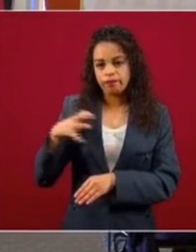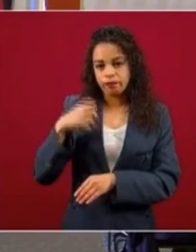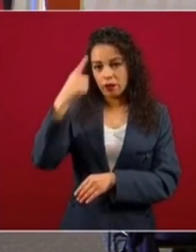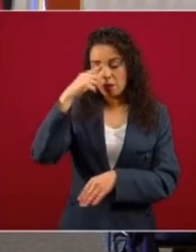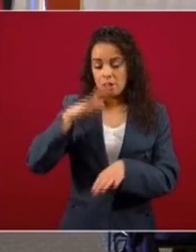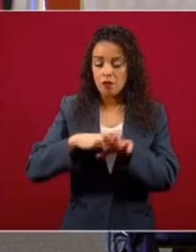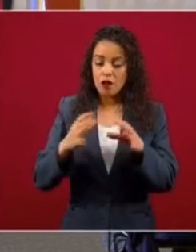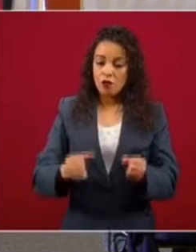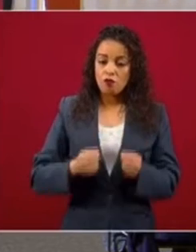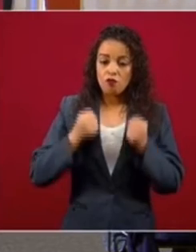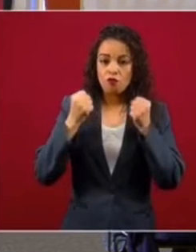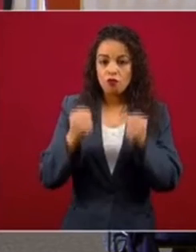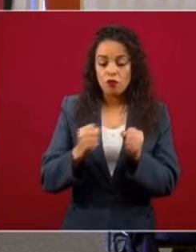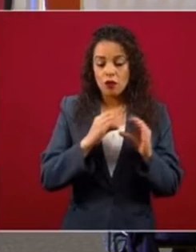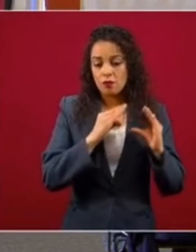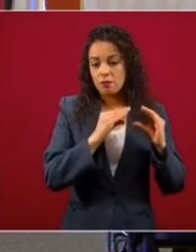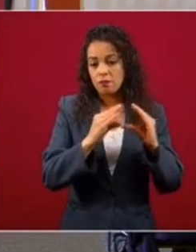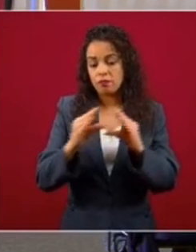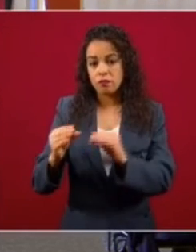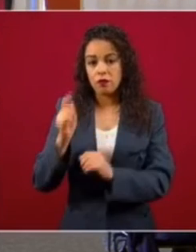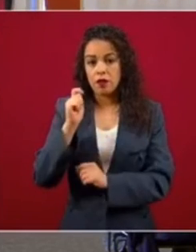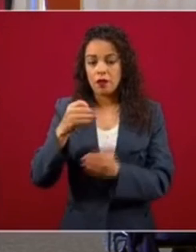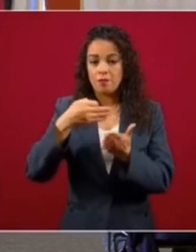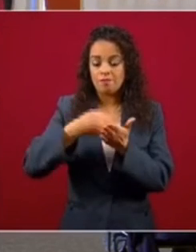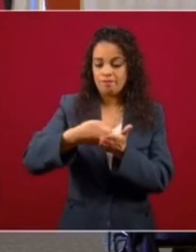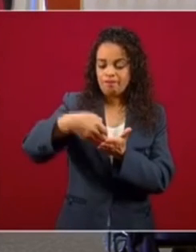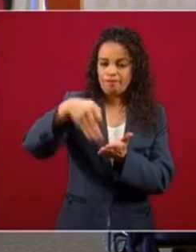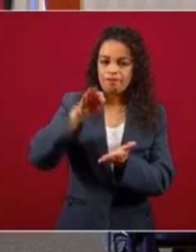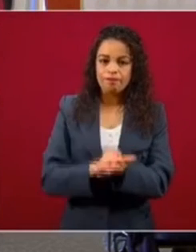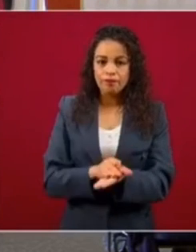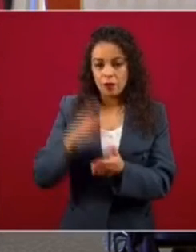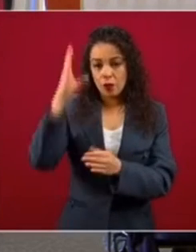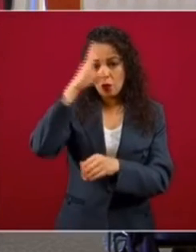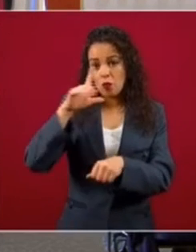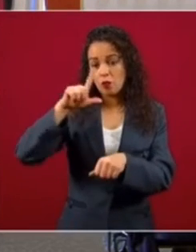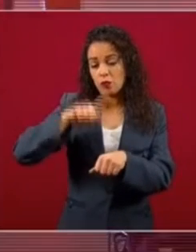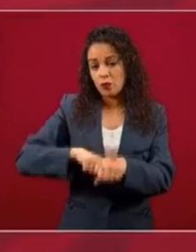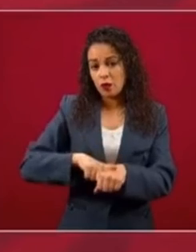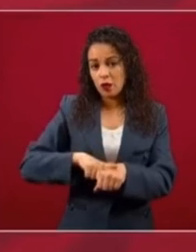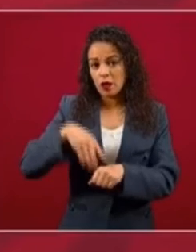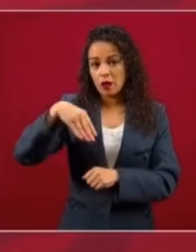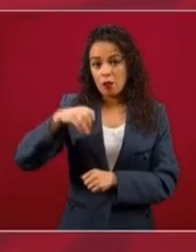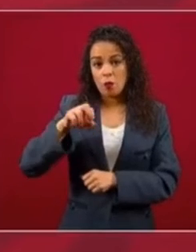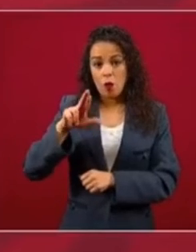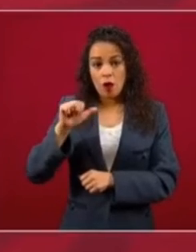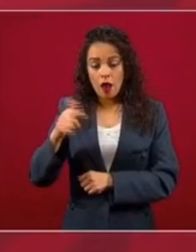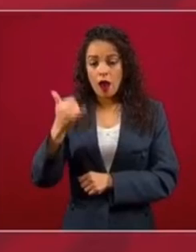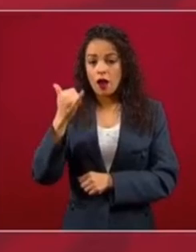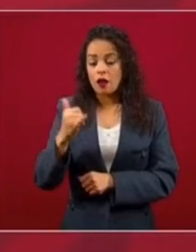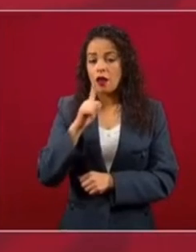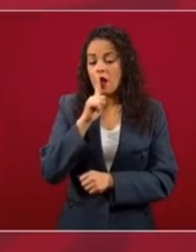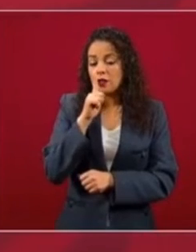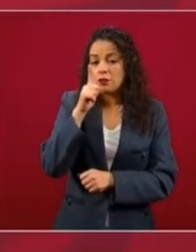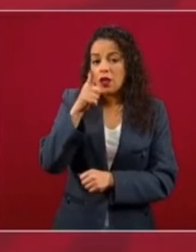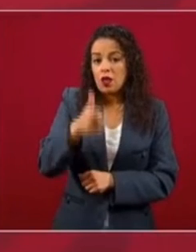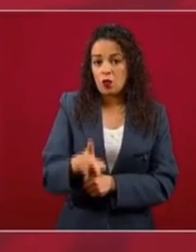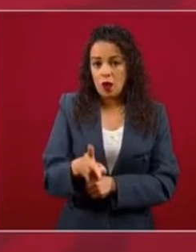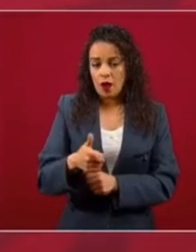valores morales, culturales y espirituales. Dos,